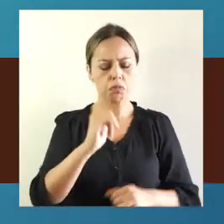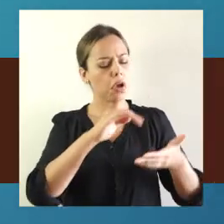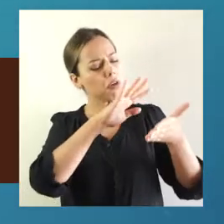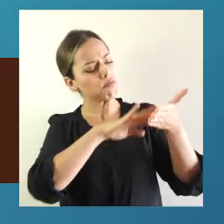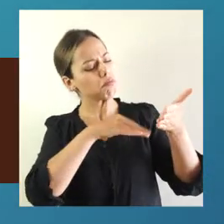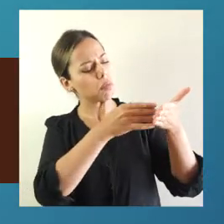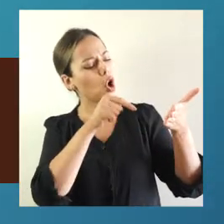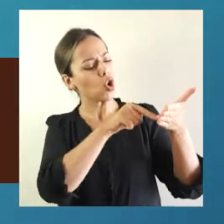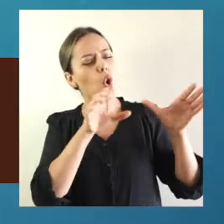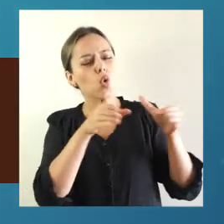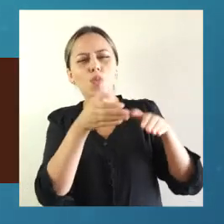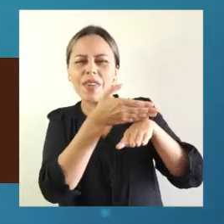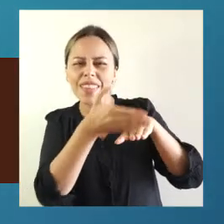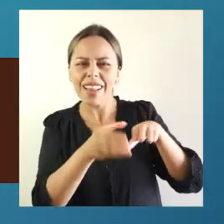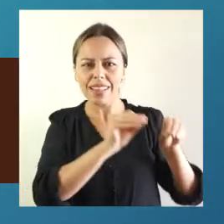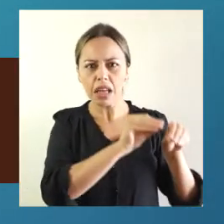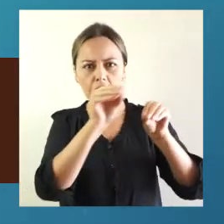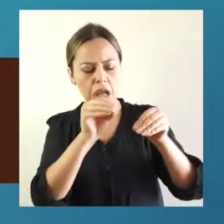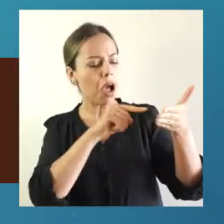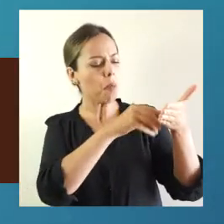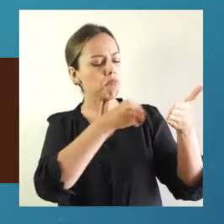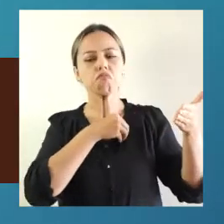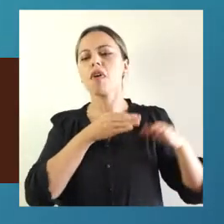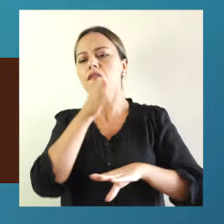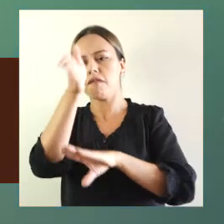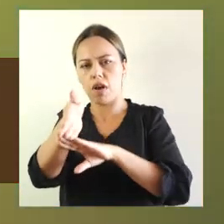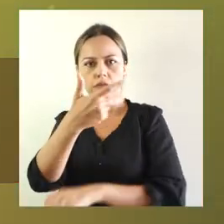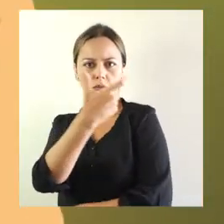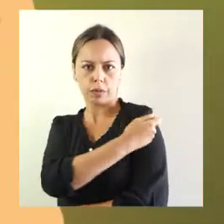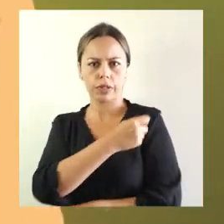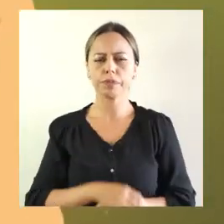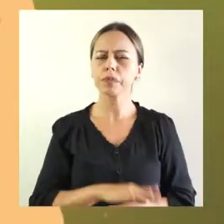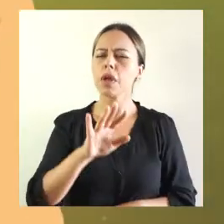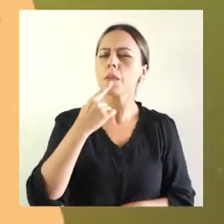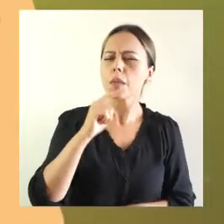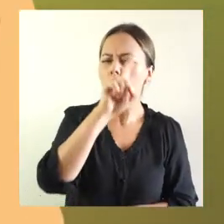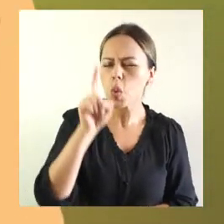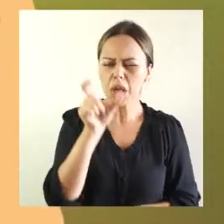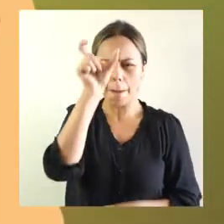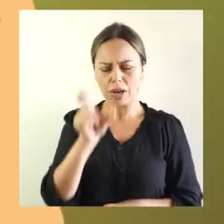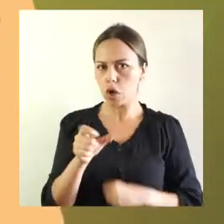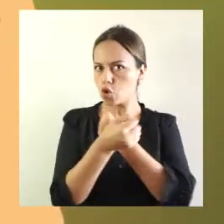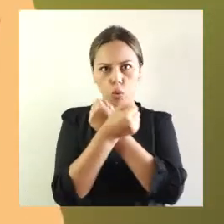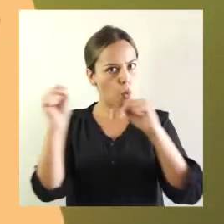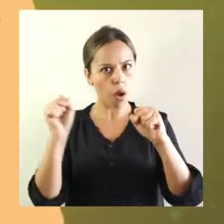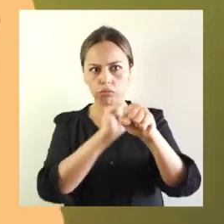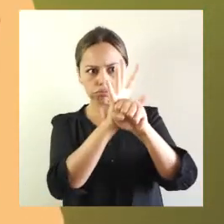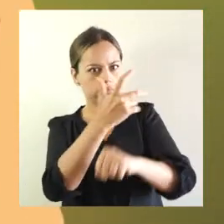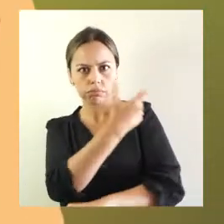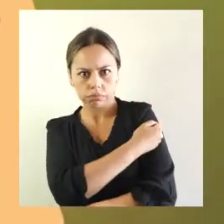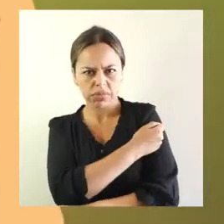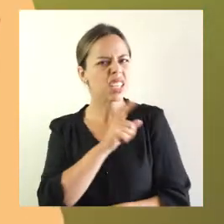corresponda al grupo de rezagados según el calendario semanal publicado. ¿Quiénes no pueden vacunarse contra el COVID-19?